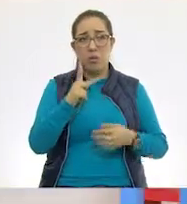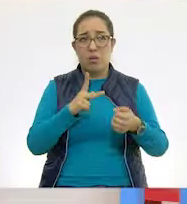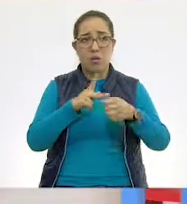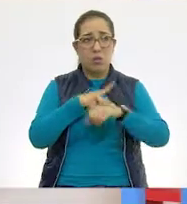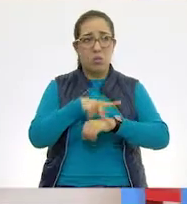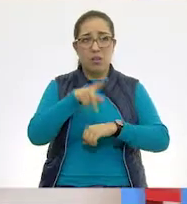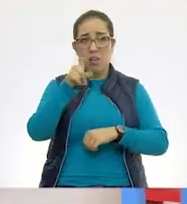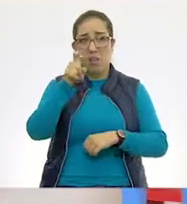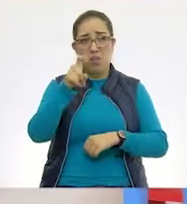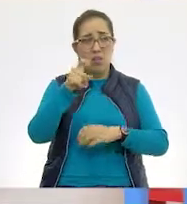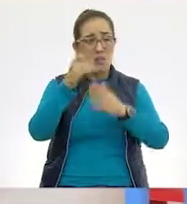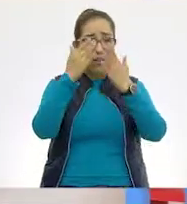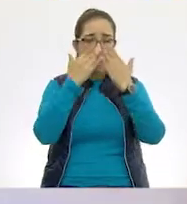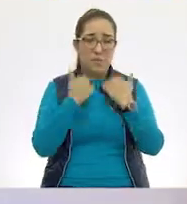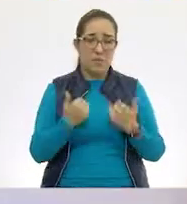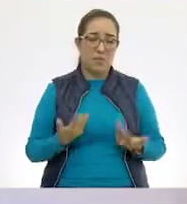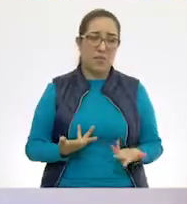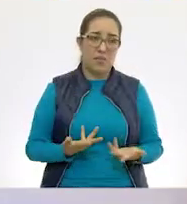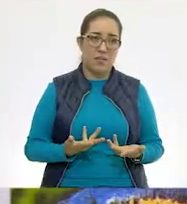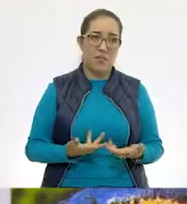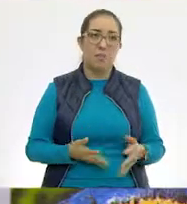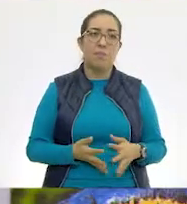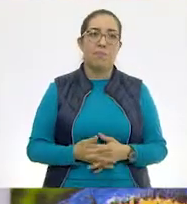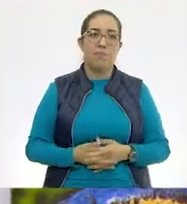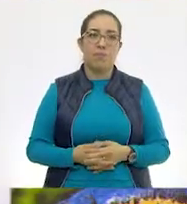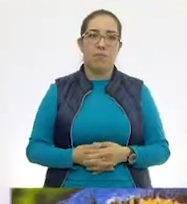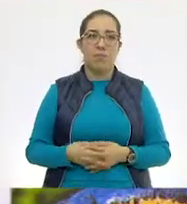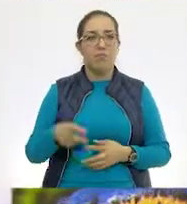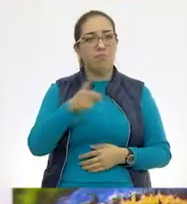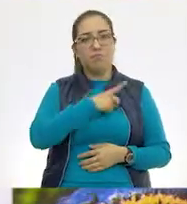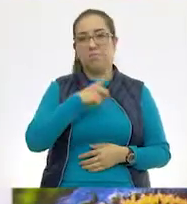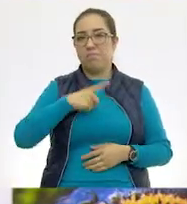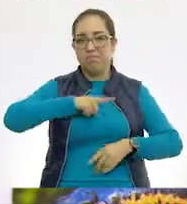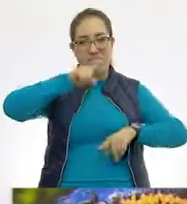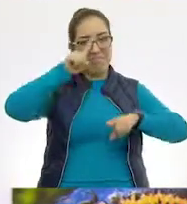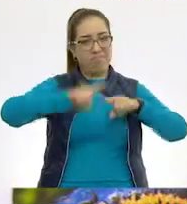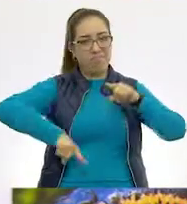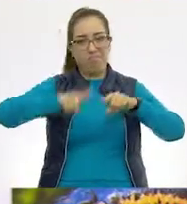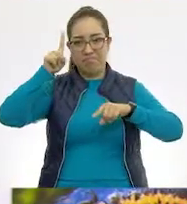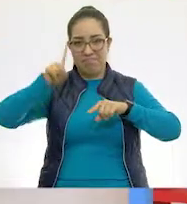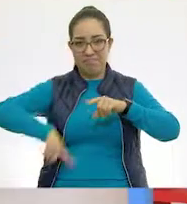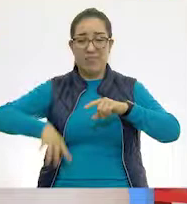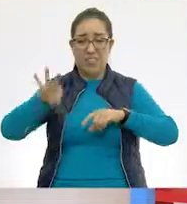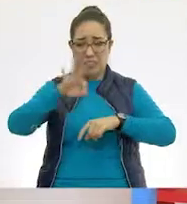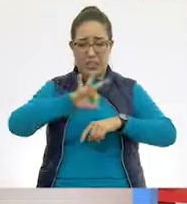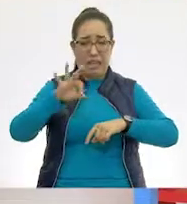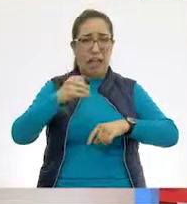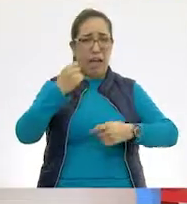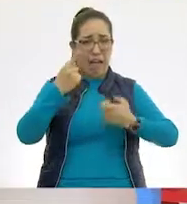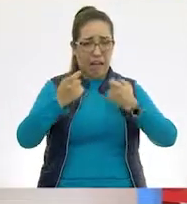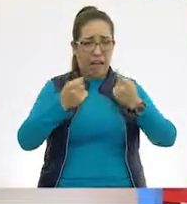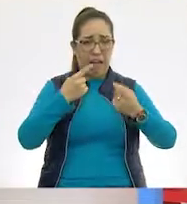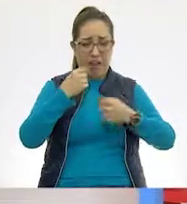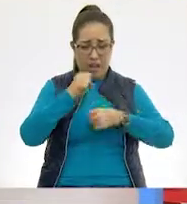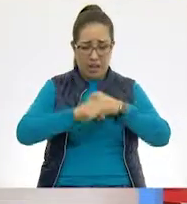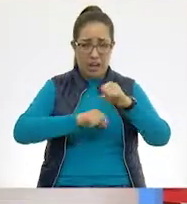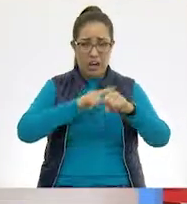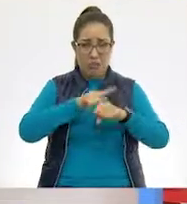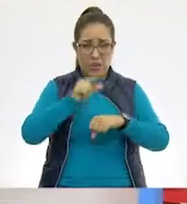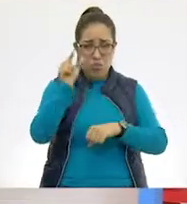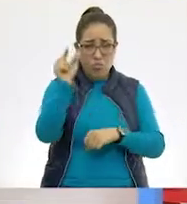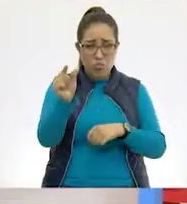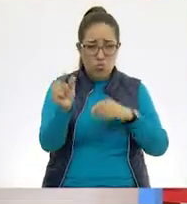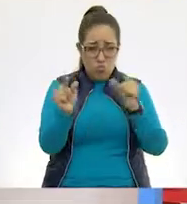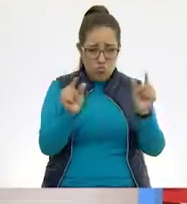húmeda. Cierto. Entonces, tenemos que ir descartando. Puede que haya muchos animales pequeñitos, pero eso no